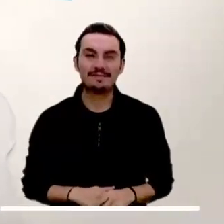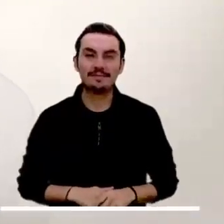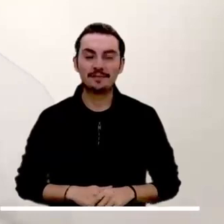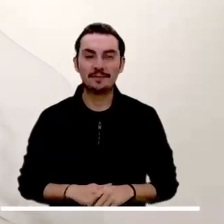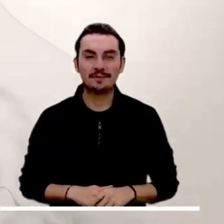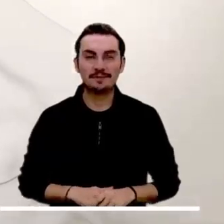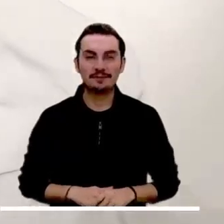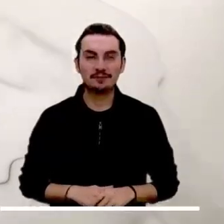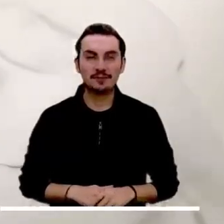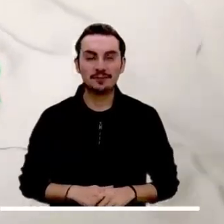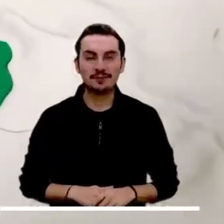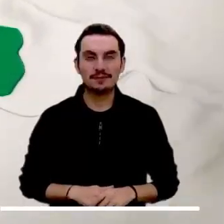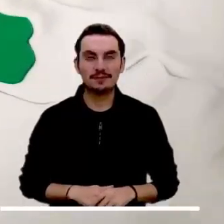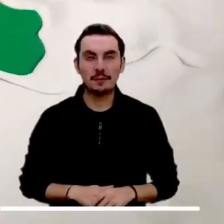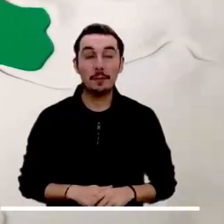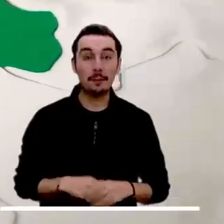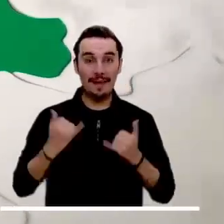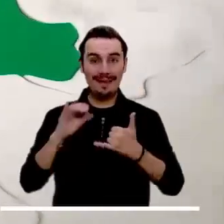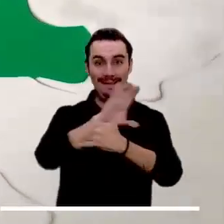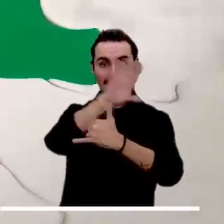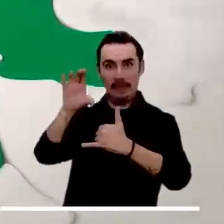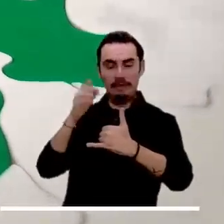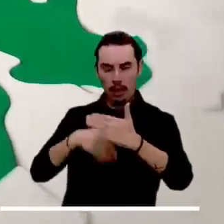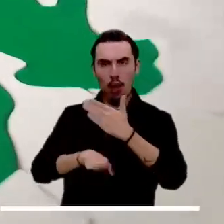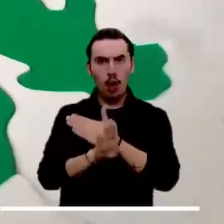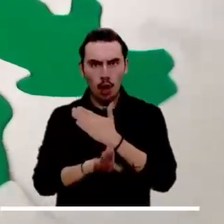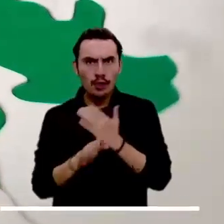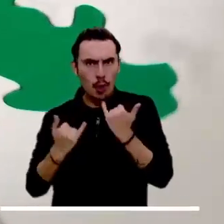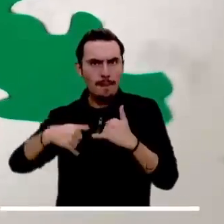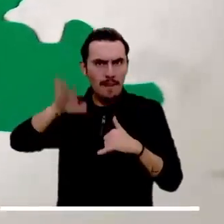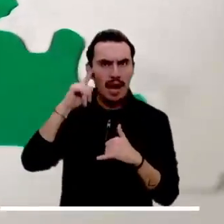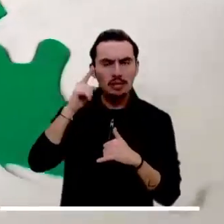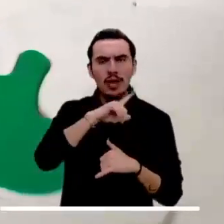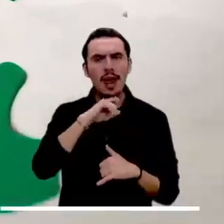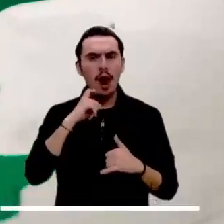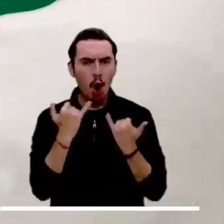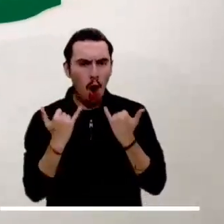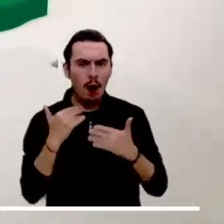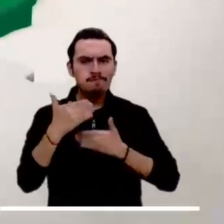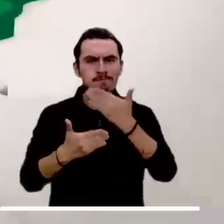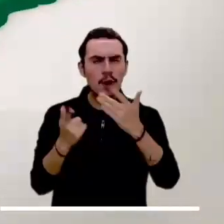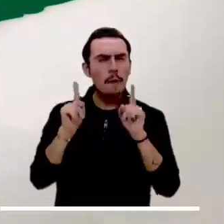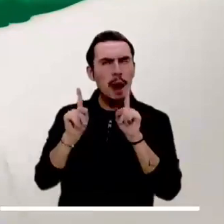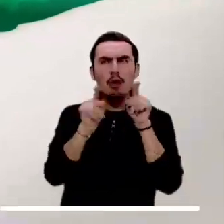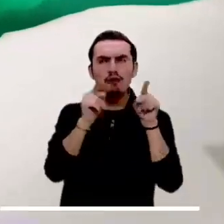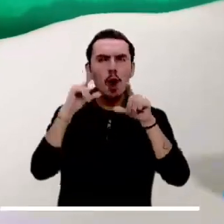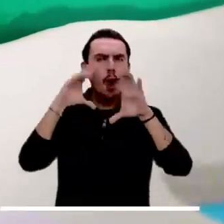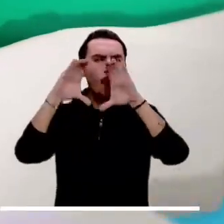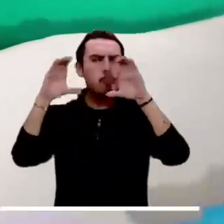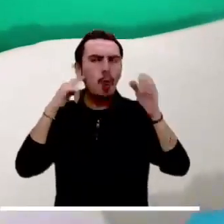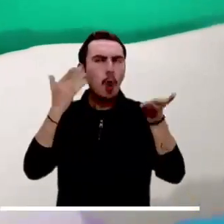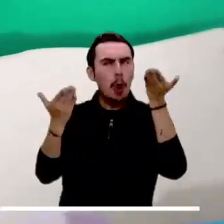En el Caribe continuará predominando el tiempo seco con cielo entre ligera y parcialmente nublado.